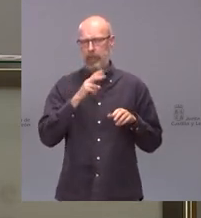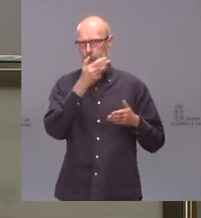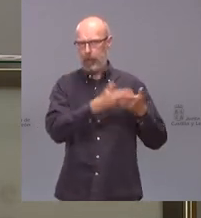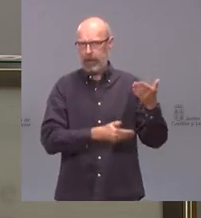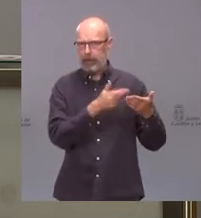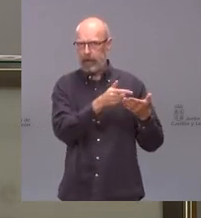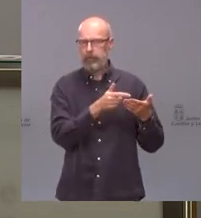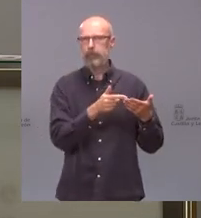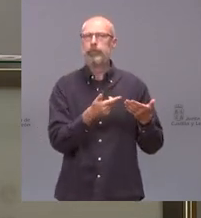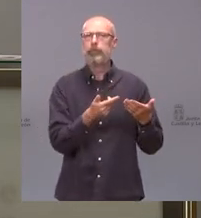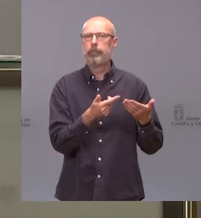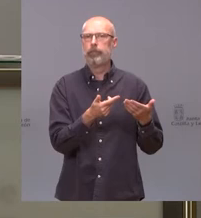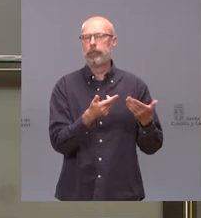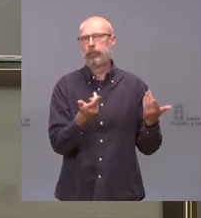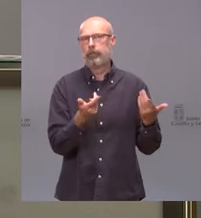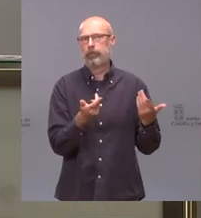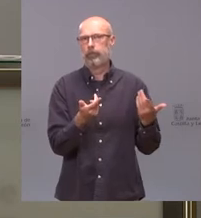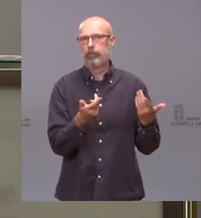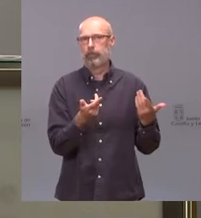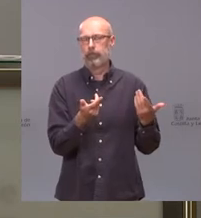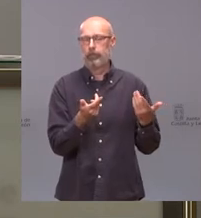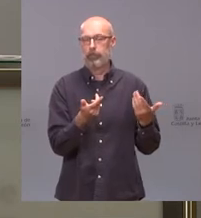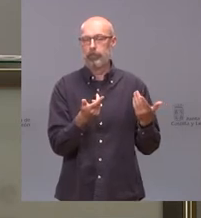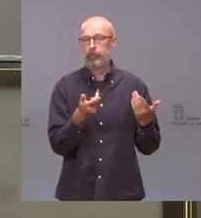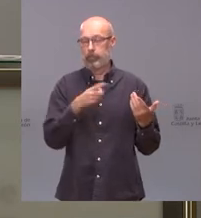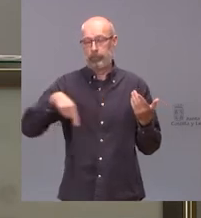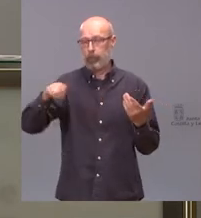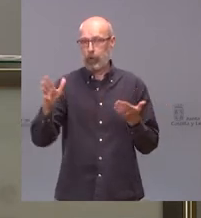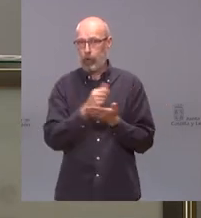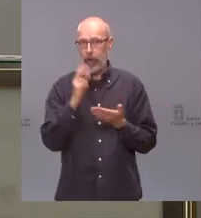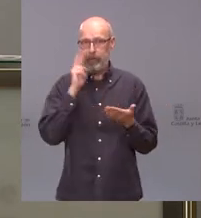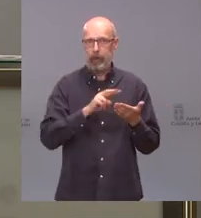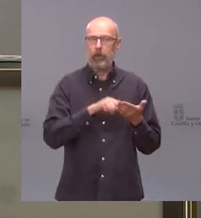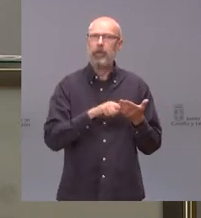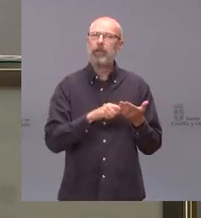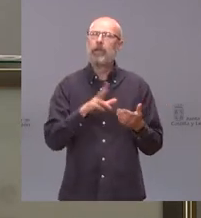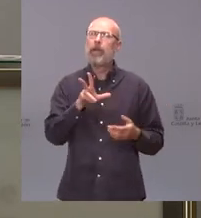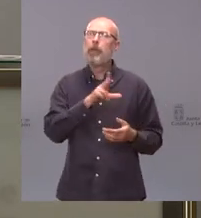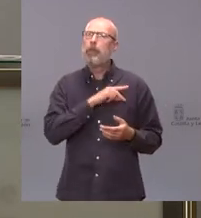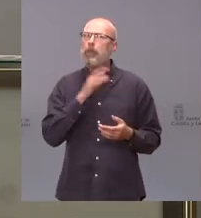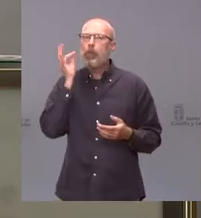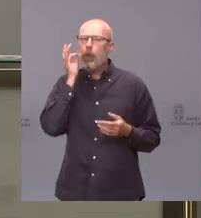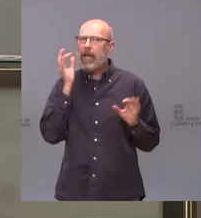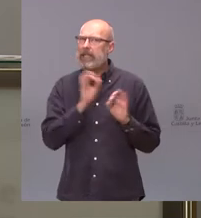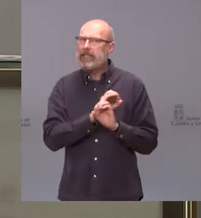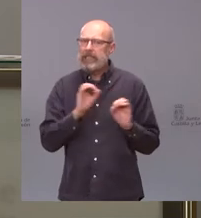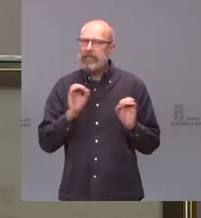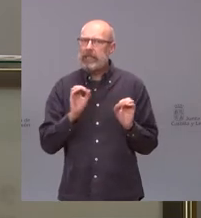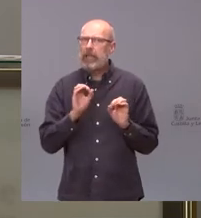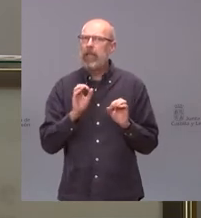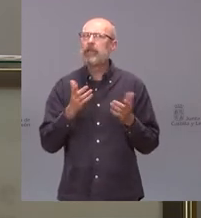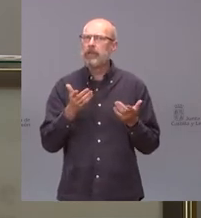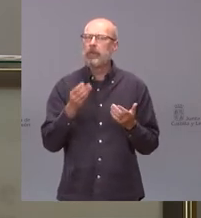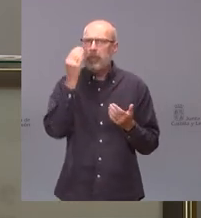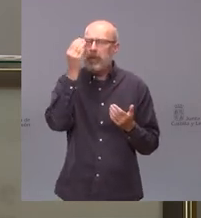como sucedió, como se pudo ver todo el mundo, no se premió a ninguna mujer. Quería que hiciera una valoración